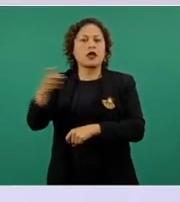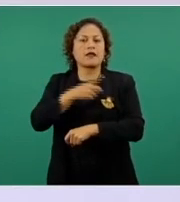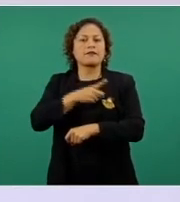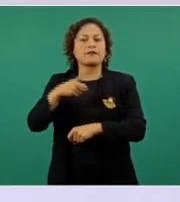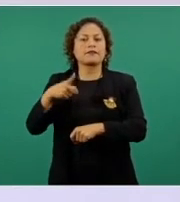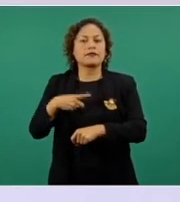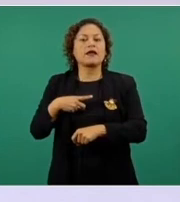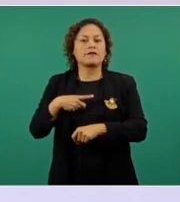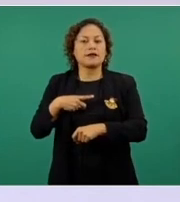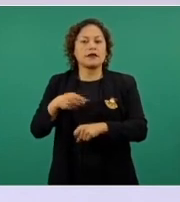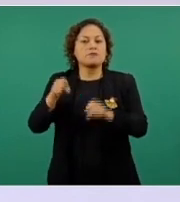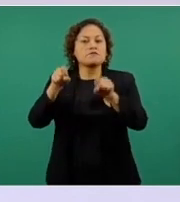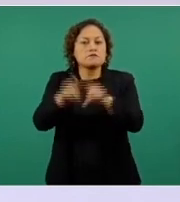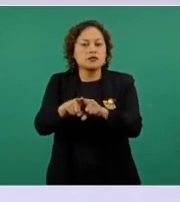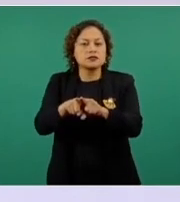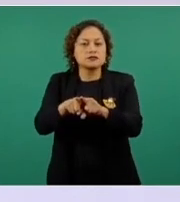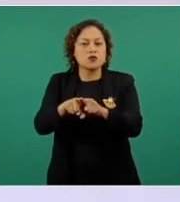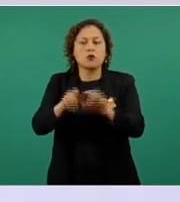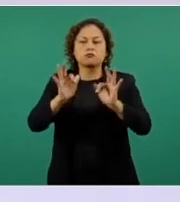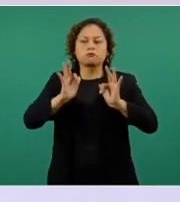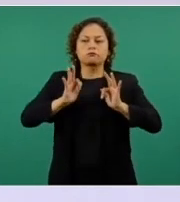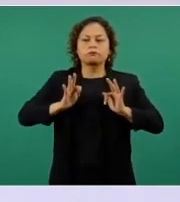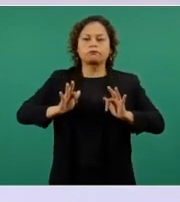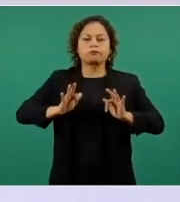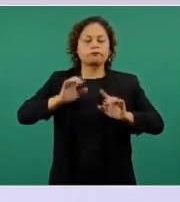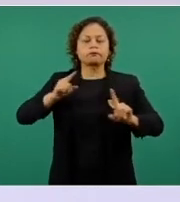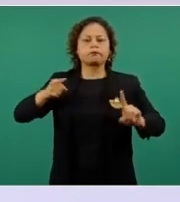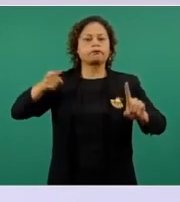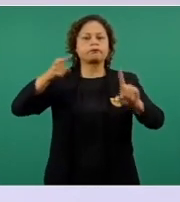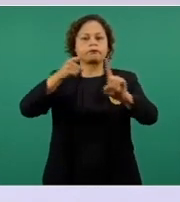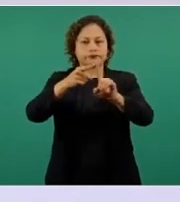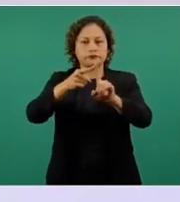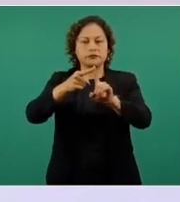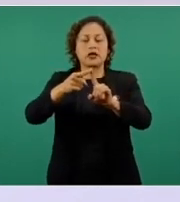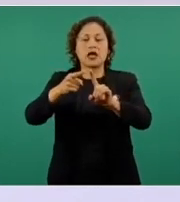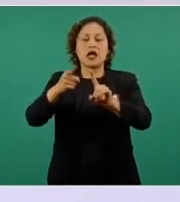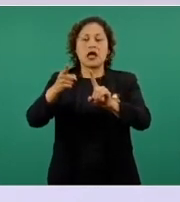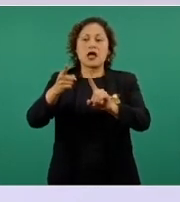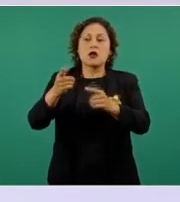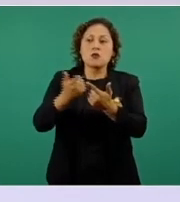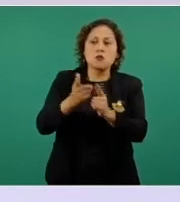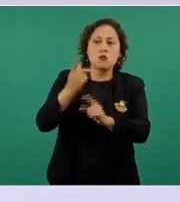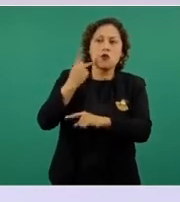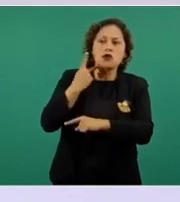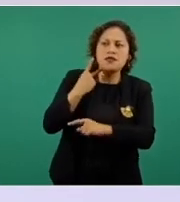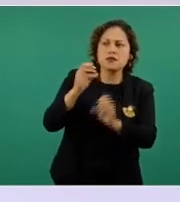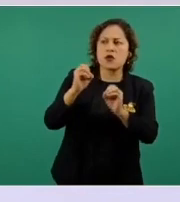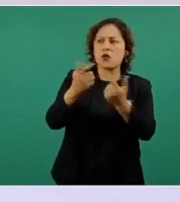partidistas. hay que dejar atrás resentimientos,